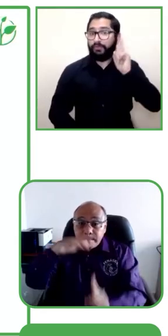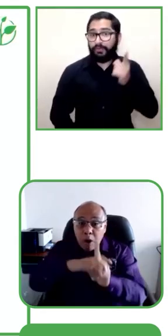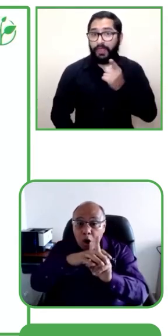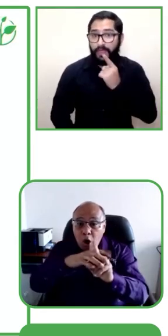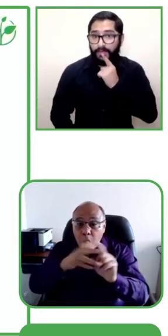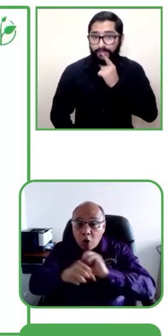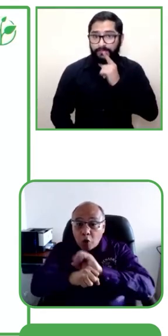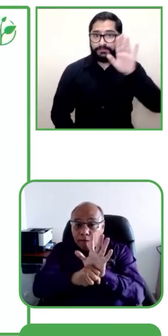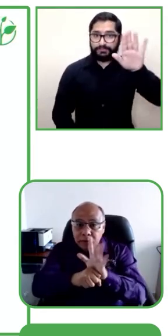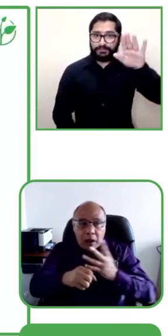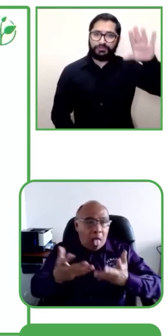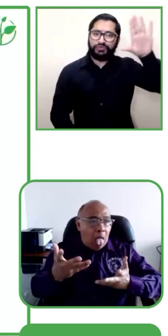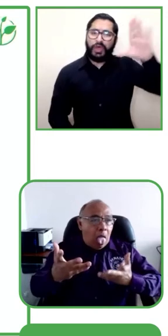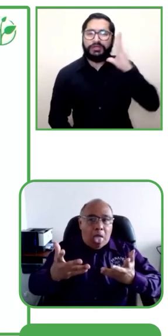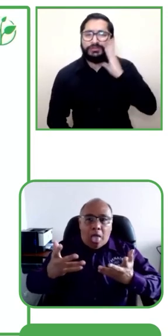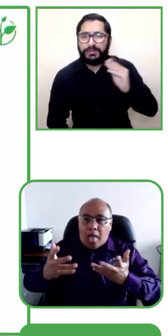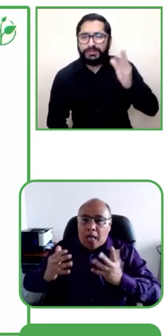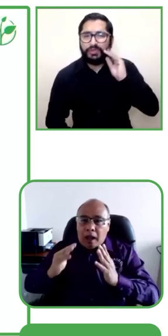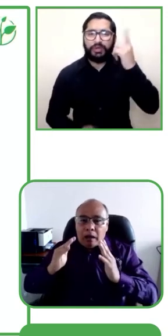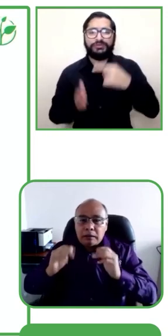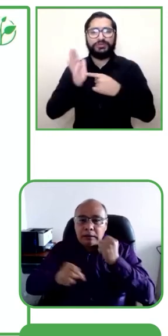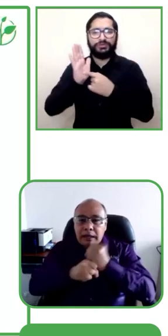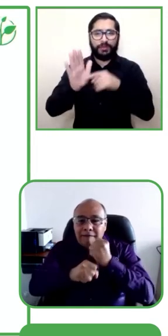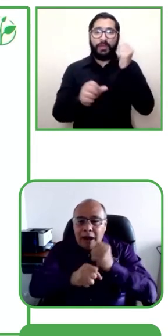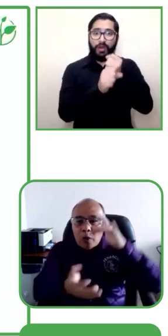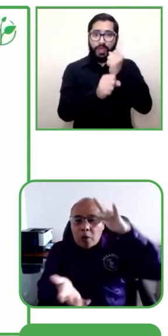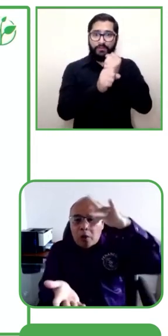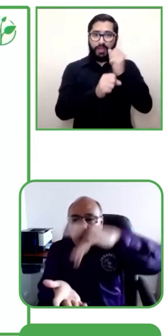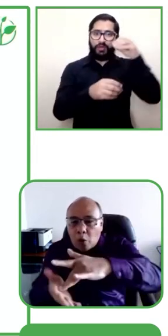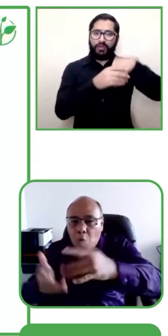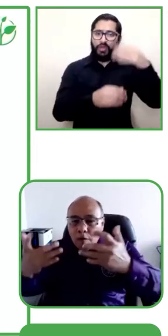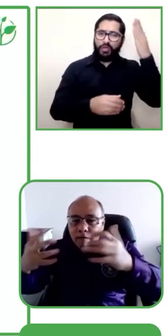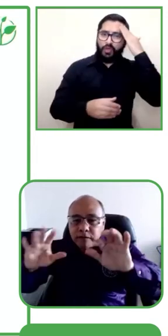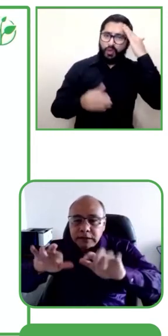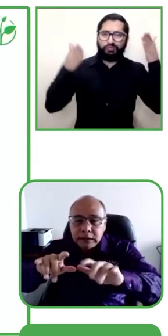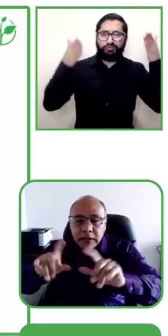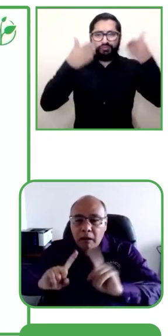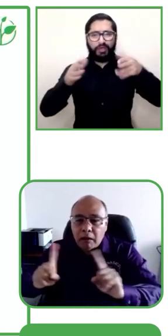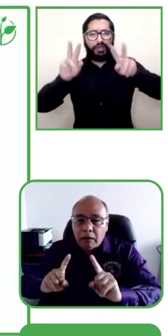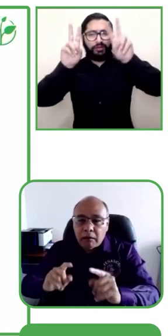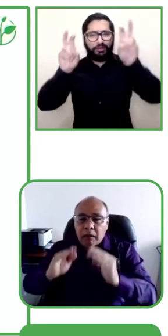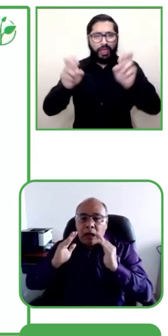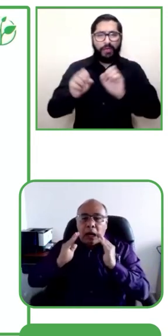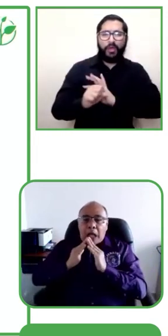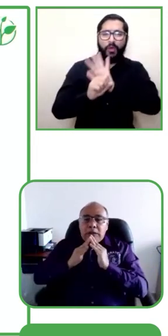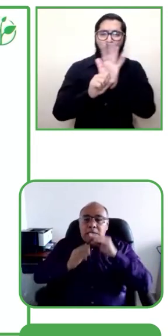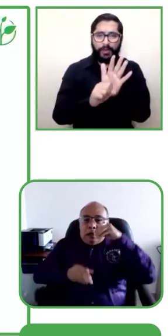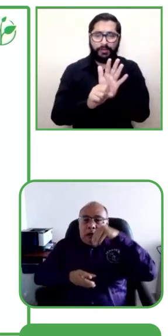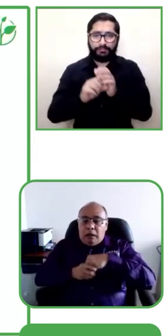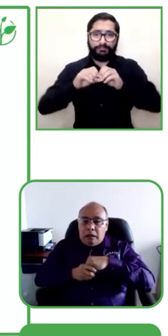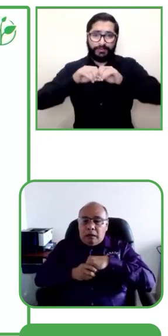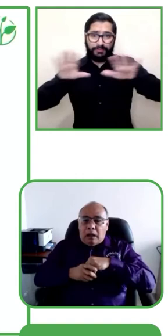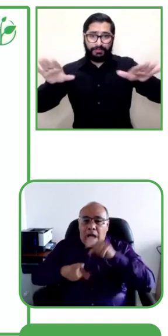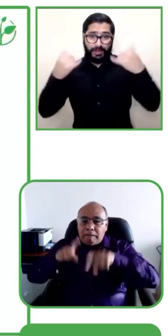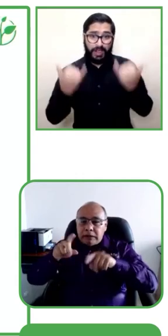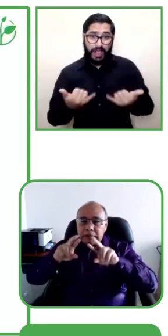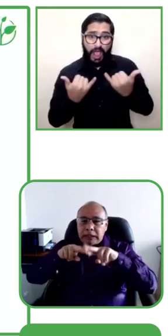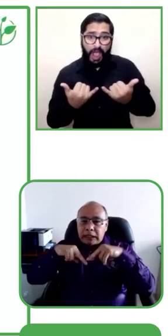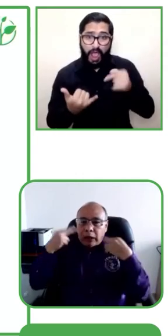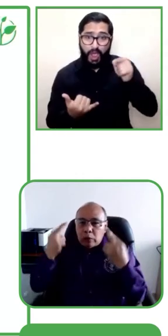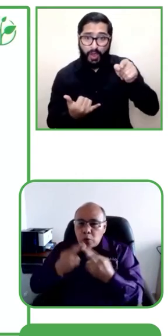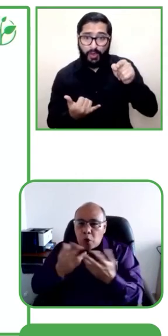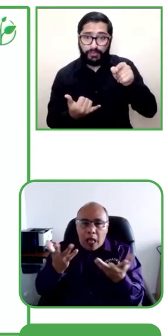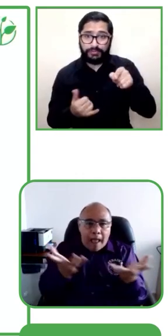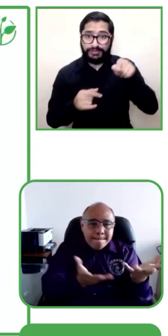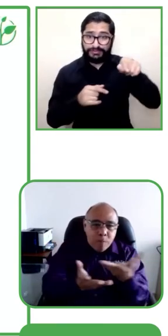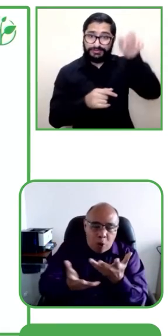laboral y sabemos que por el tema de la contingencia sanitaria del COVID, pues ahora tiene que hacer teletrabajo o trabajo